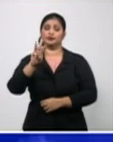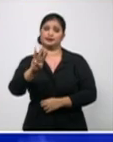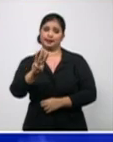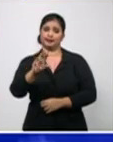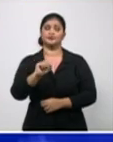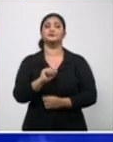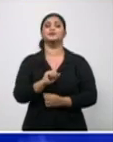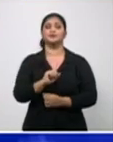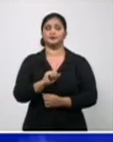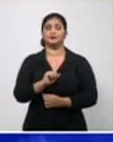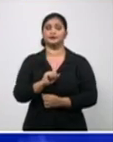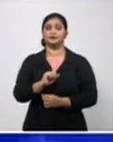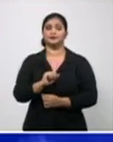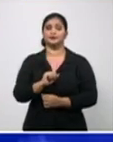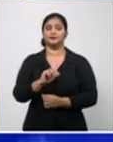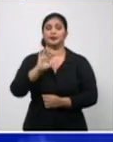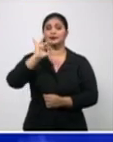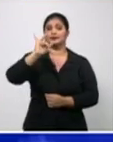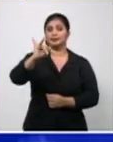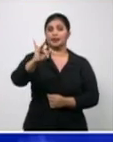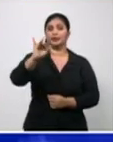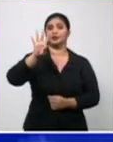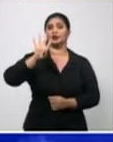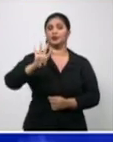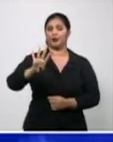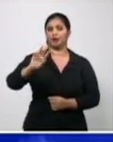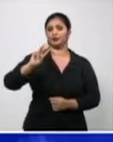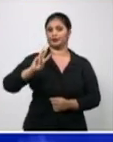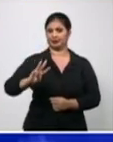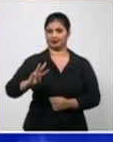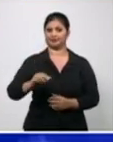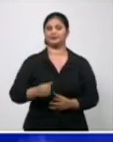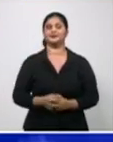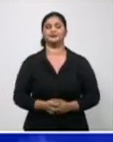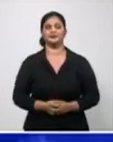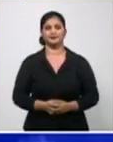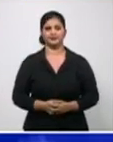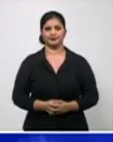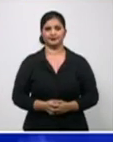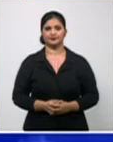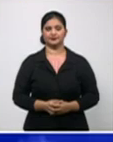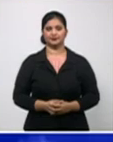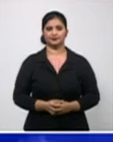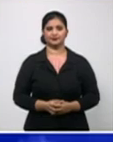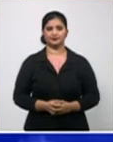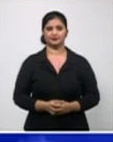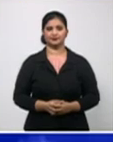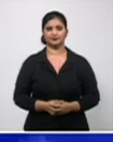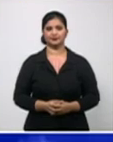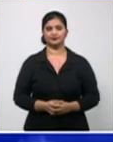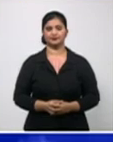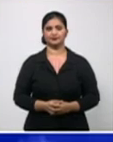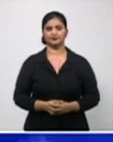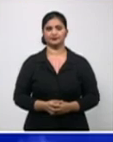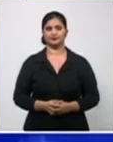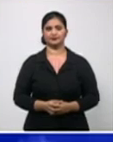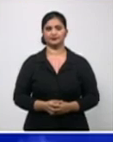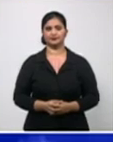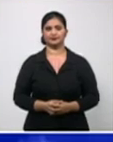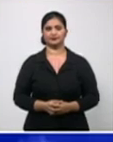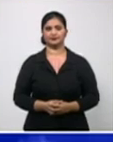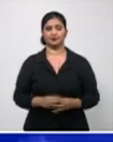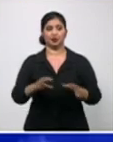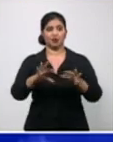Zongolamaya con cuatro y Palmasoriano con tres. En Guantánamo también una cifra